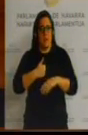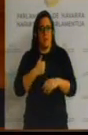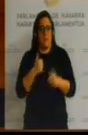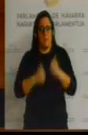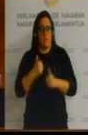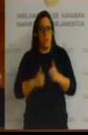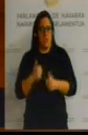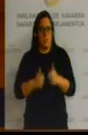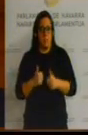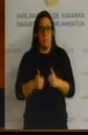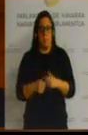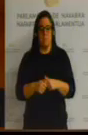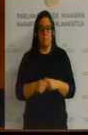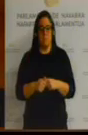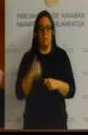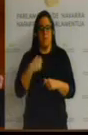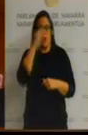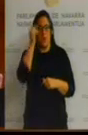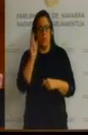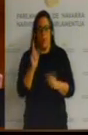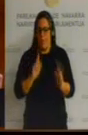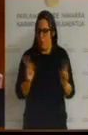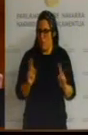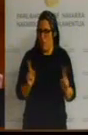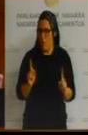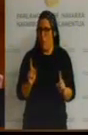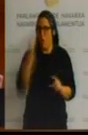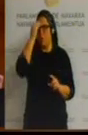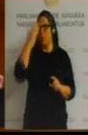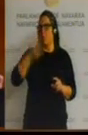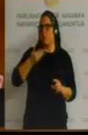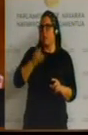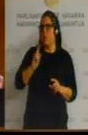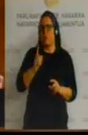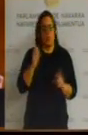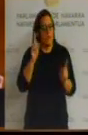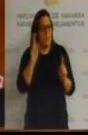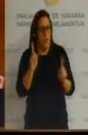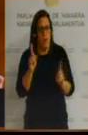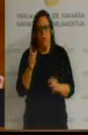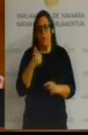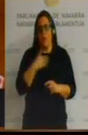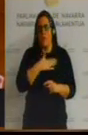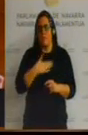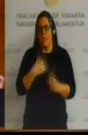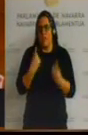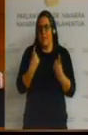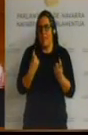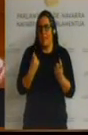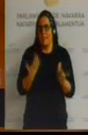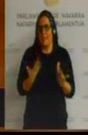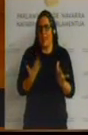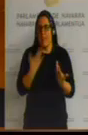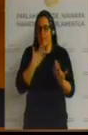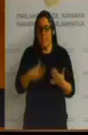No ha sido por olvido ni tampoco por creer que sea irrelevante. He querido reflejar la necesidad de